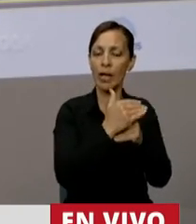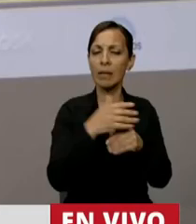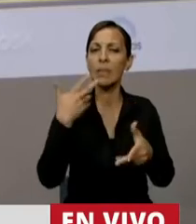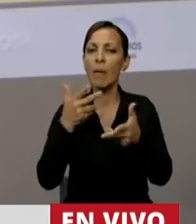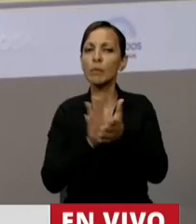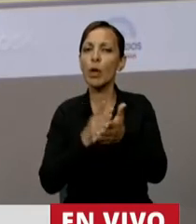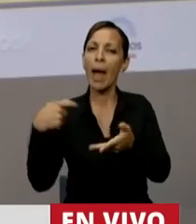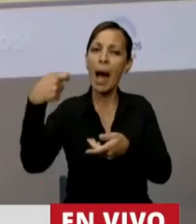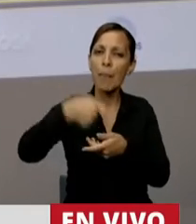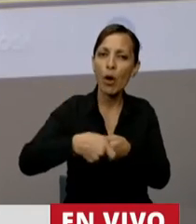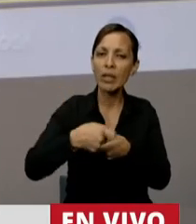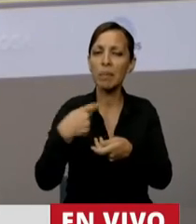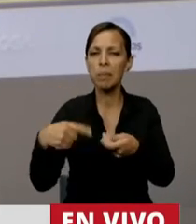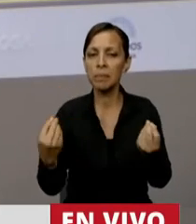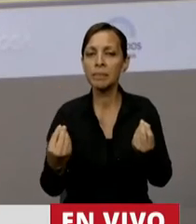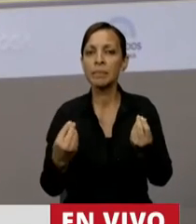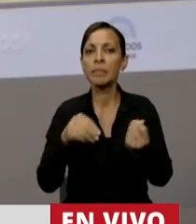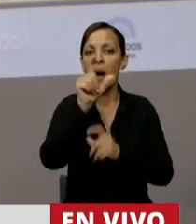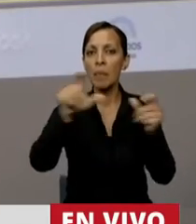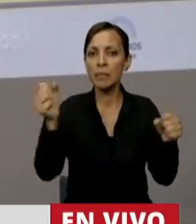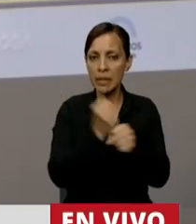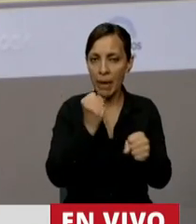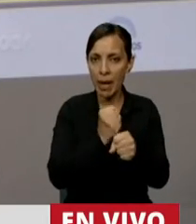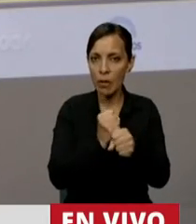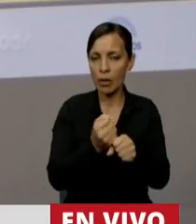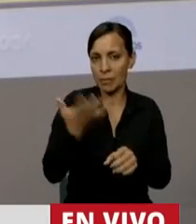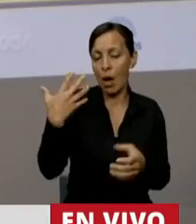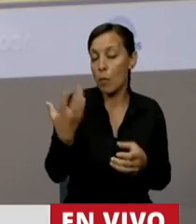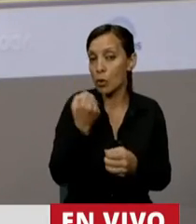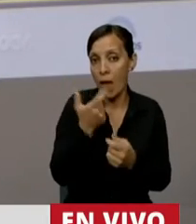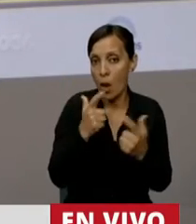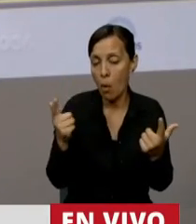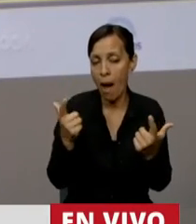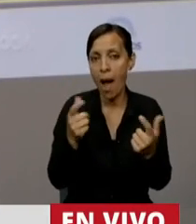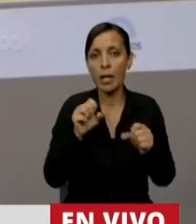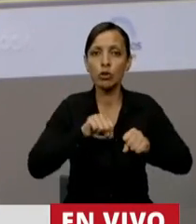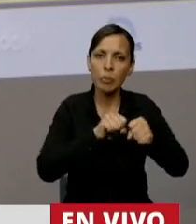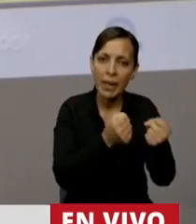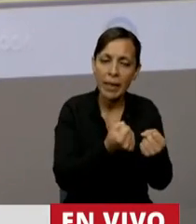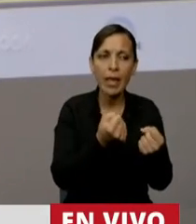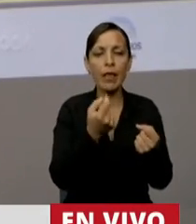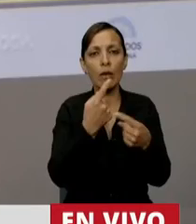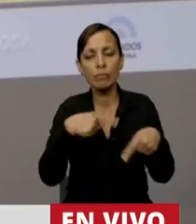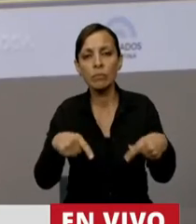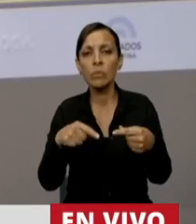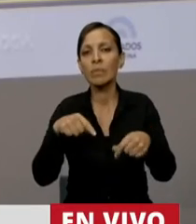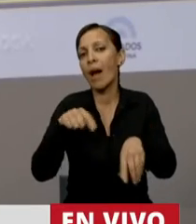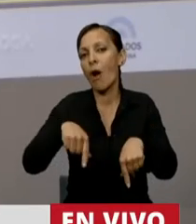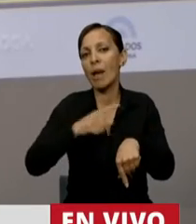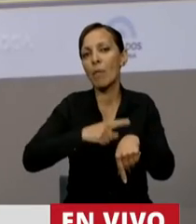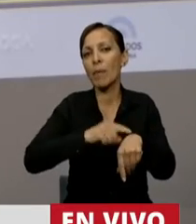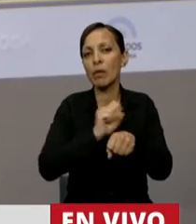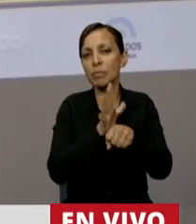aporte, muchos de los trabajadores que no tuvieron oportunidad, que han sido suspendidos en este proceso de pandemia,